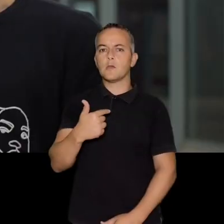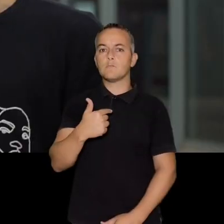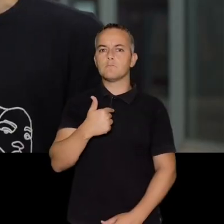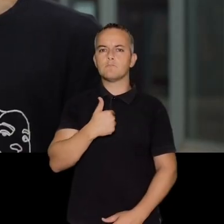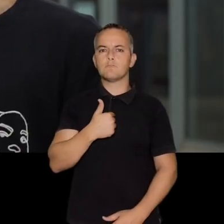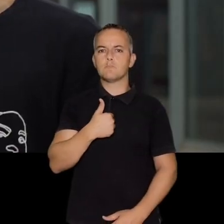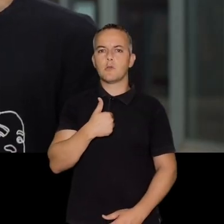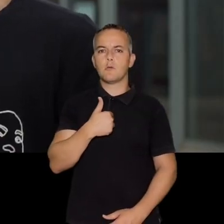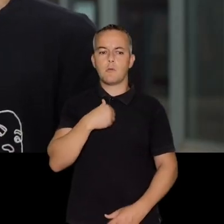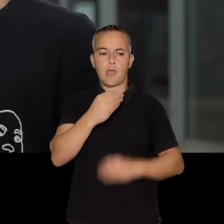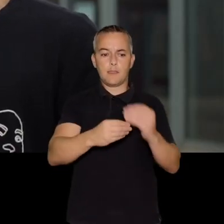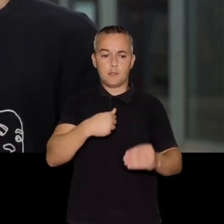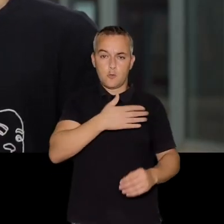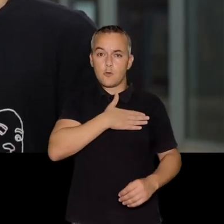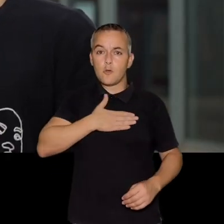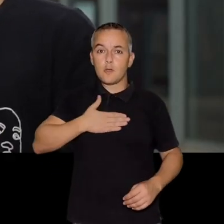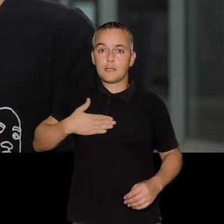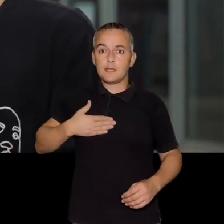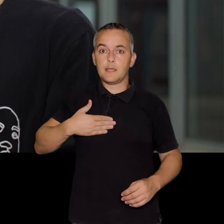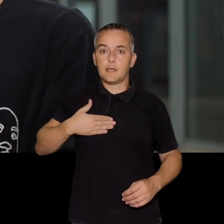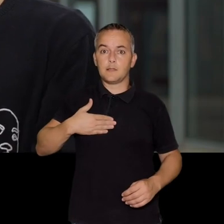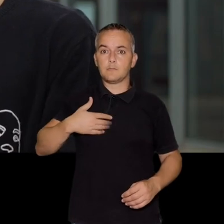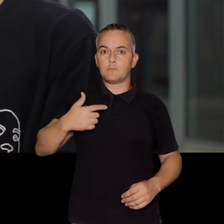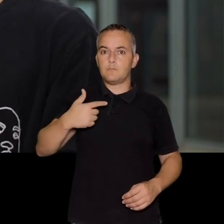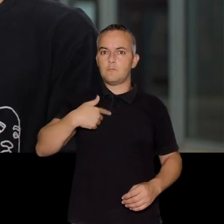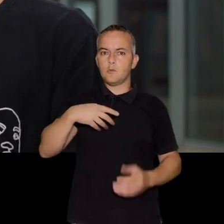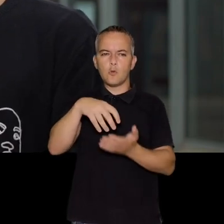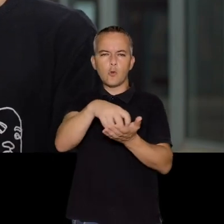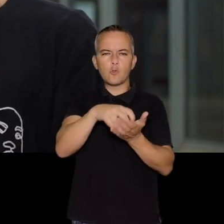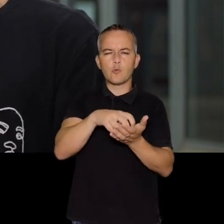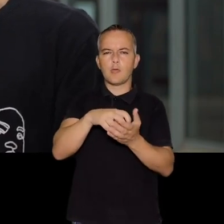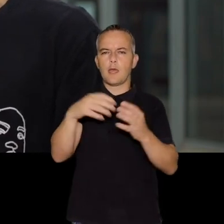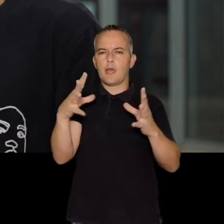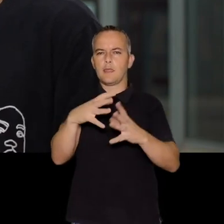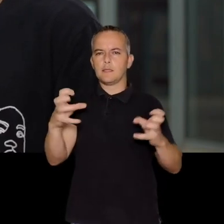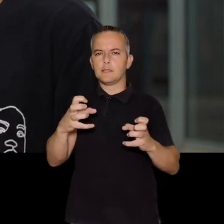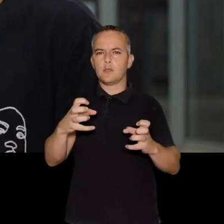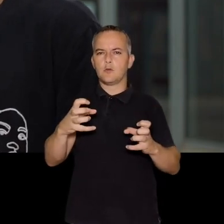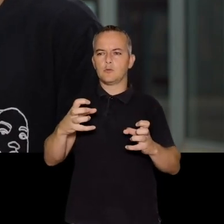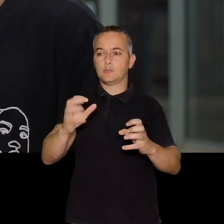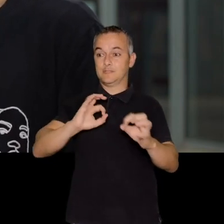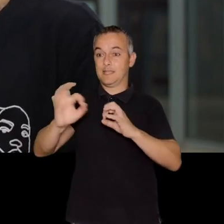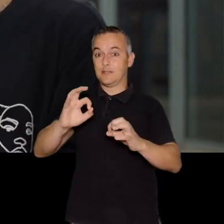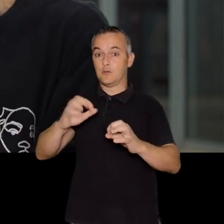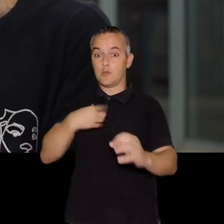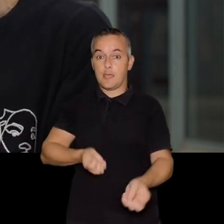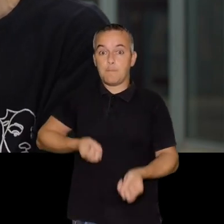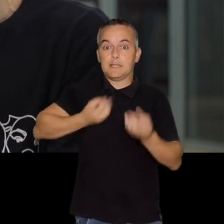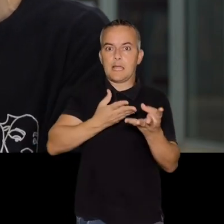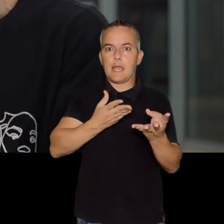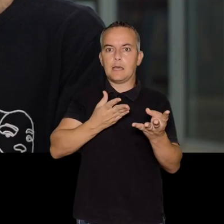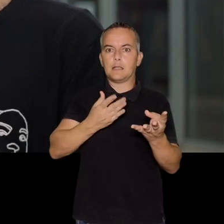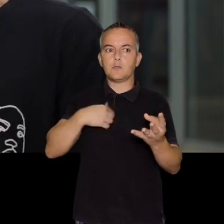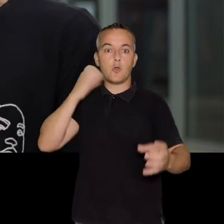Ha sido un regalo el deseo de poder hacer lo que quería y realmente expresar cuáles sean mis intratidumbres o mis deseos